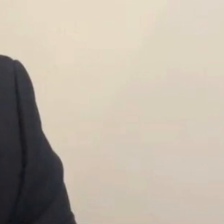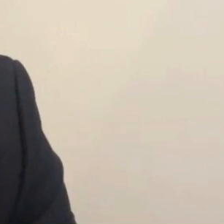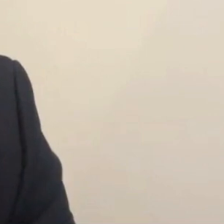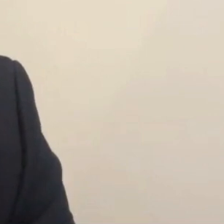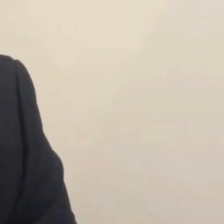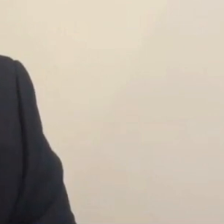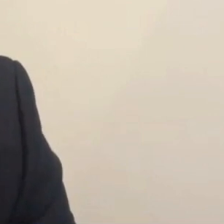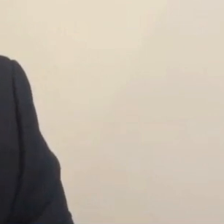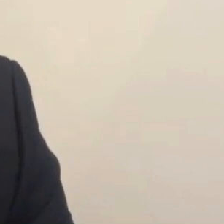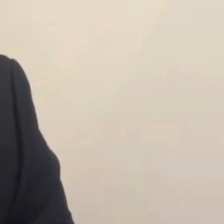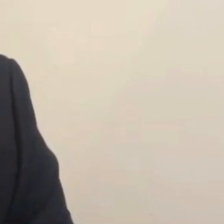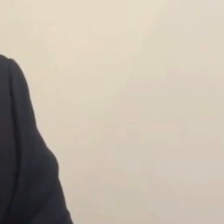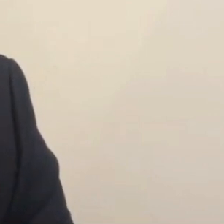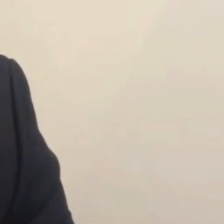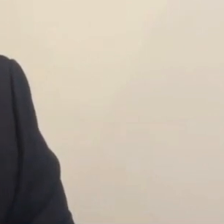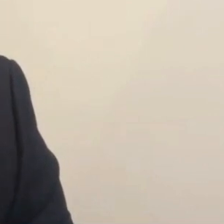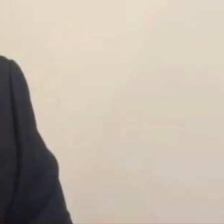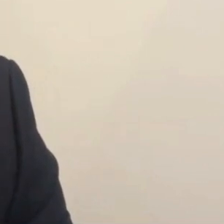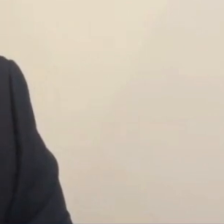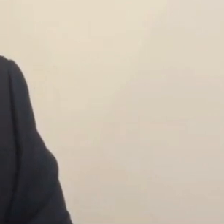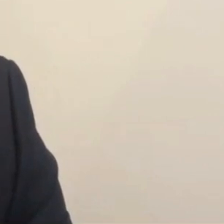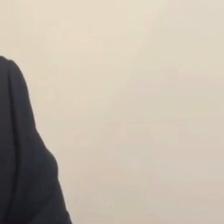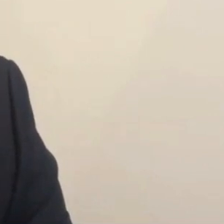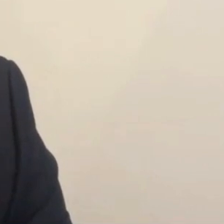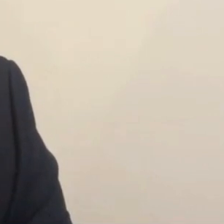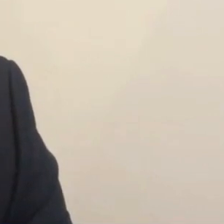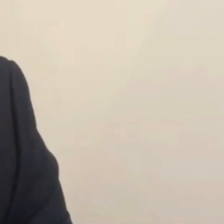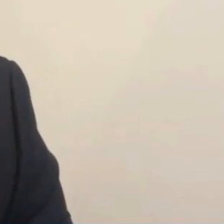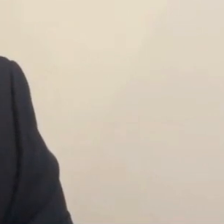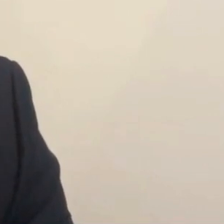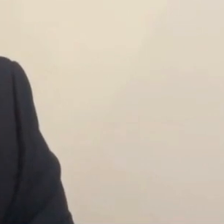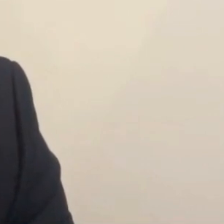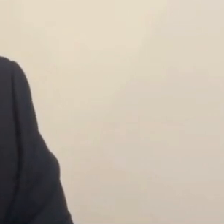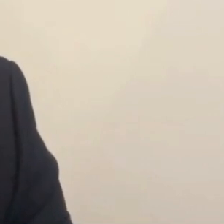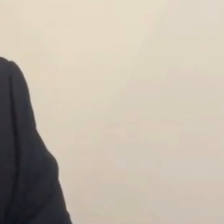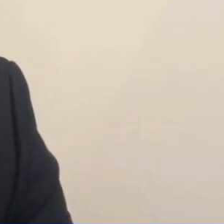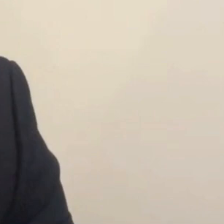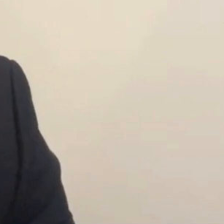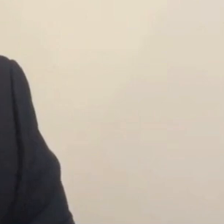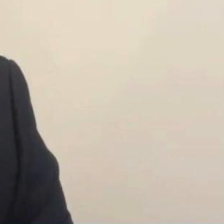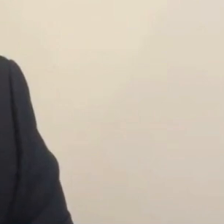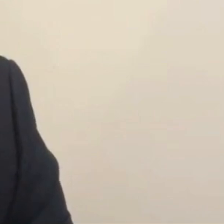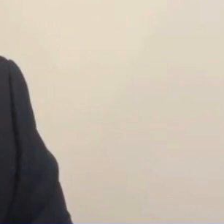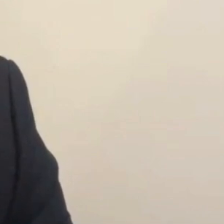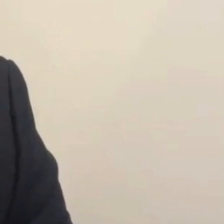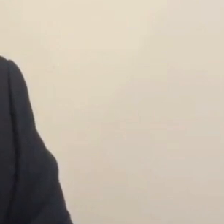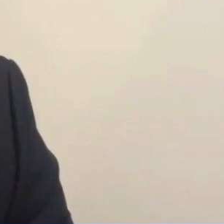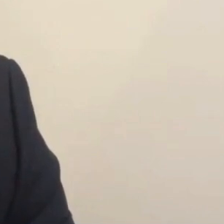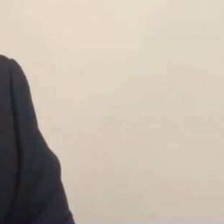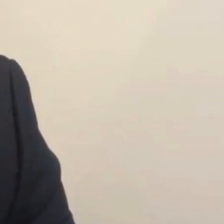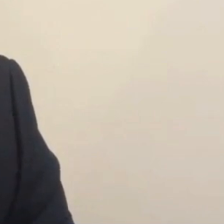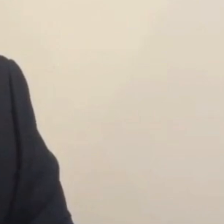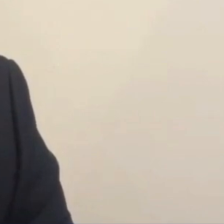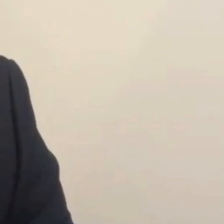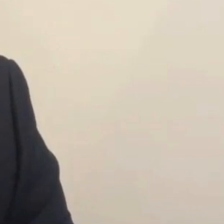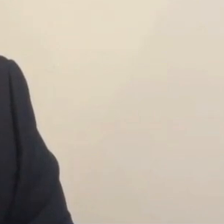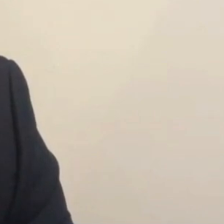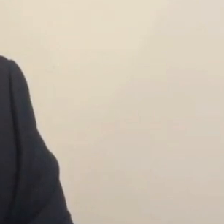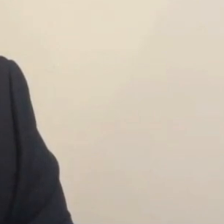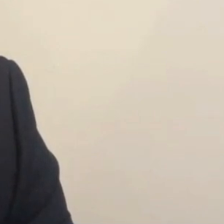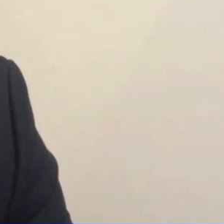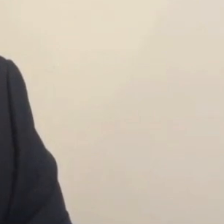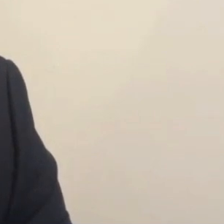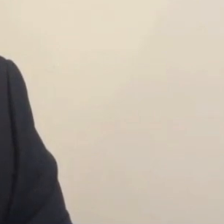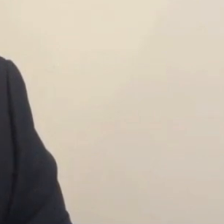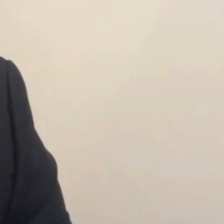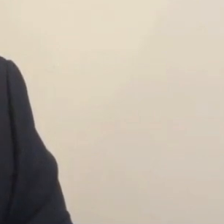Me llamó mucho la atención cómo el presidente Andrés Manuel López Obrador a detalle se va a fondo con el tema